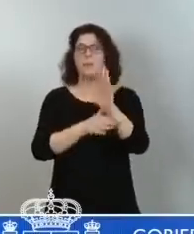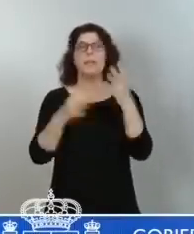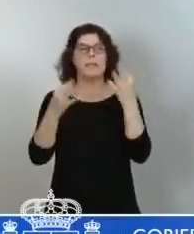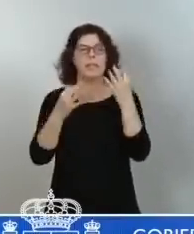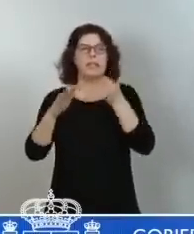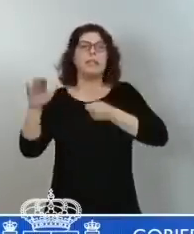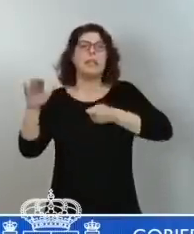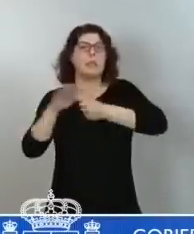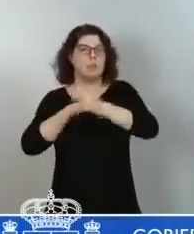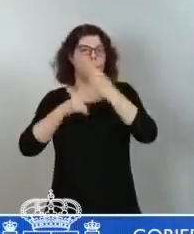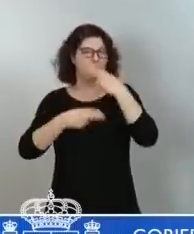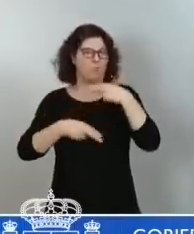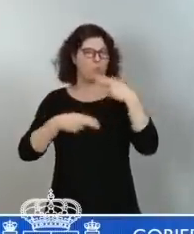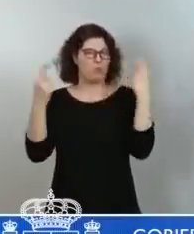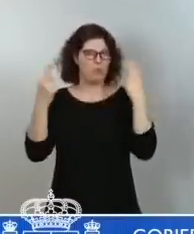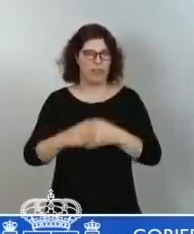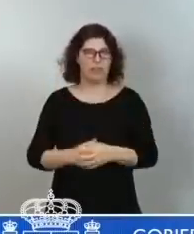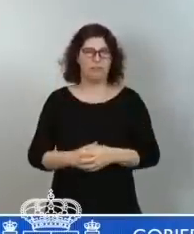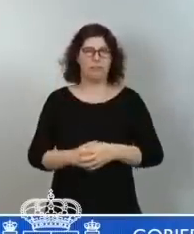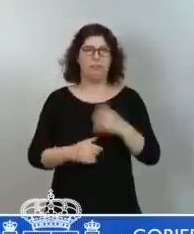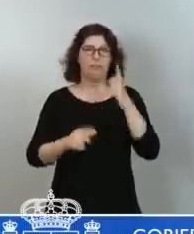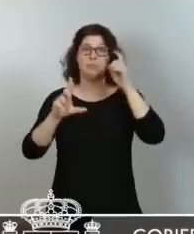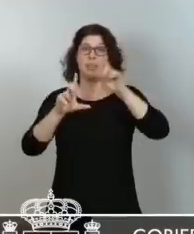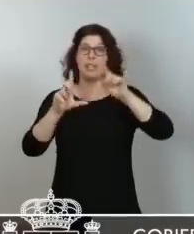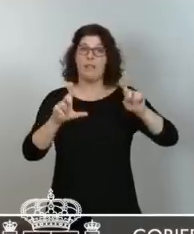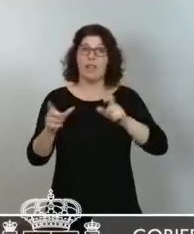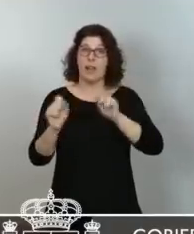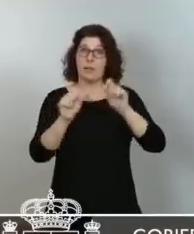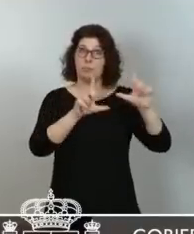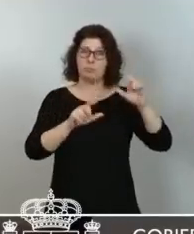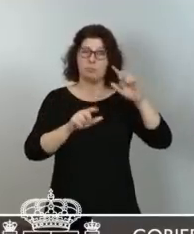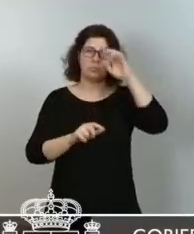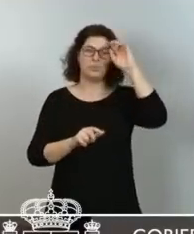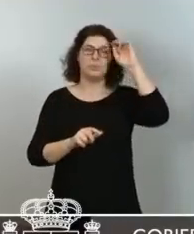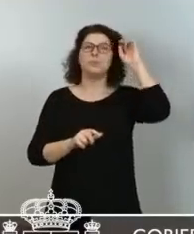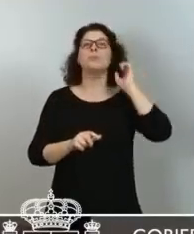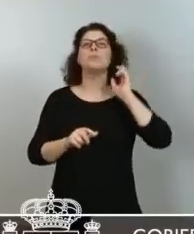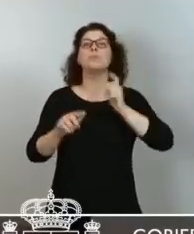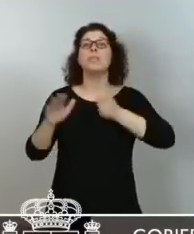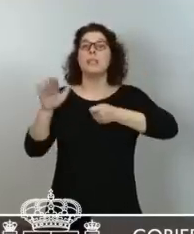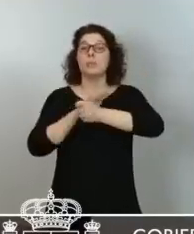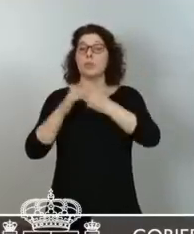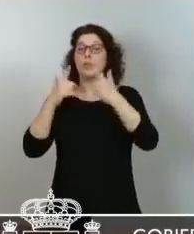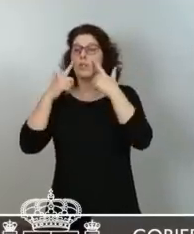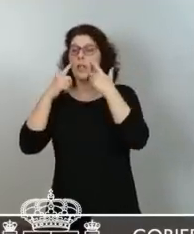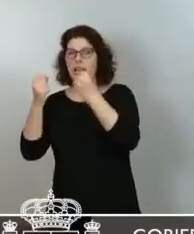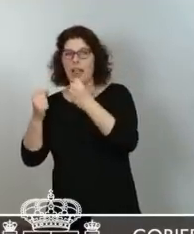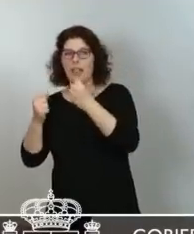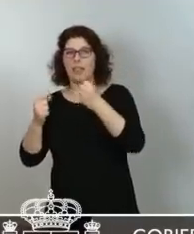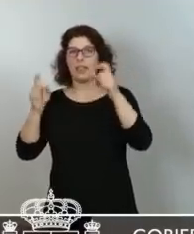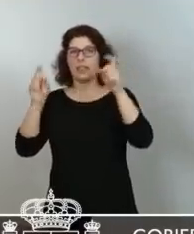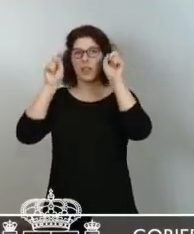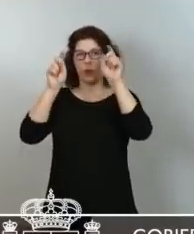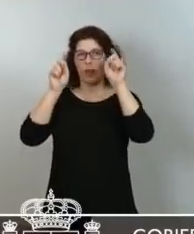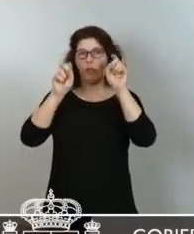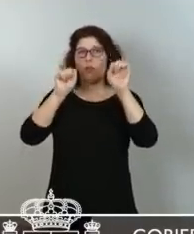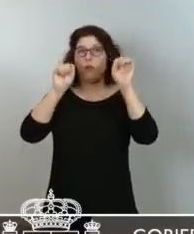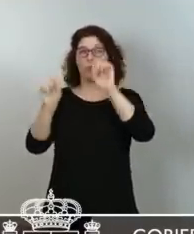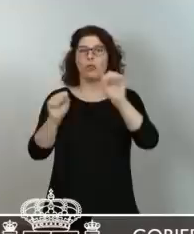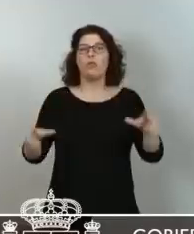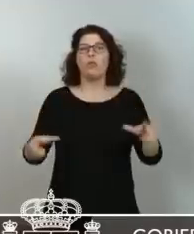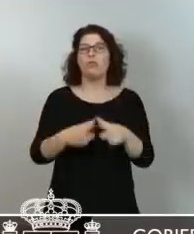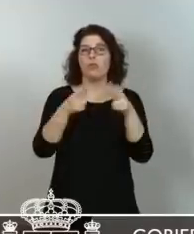en la gráfica número 5, la inversión en sanidad, en educación y en protección social de nuestro país